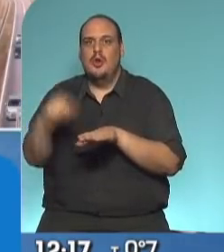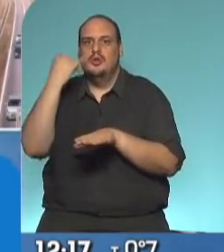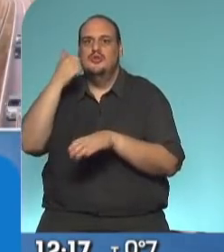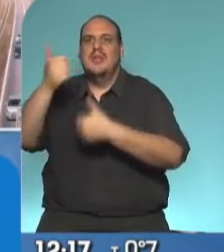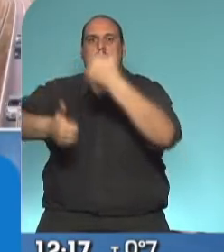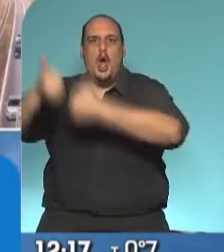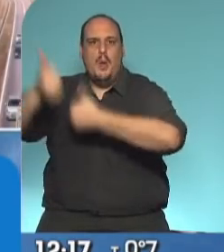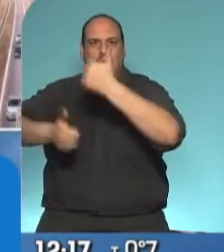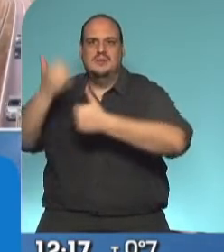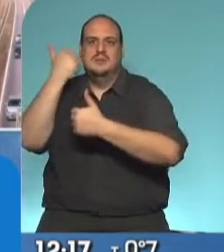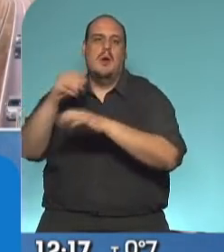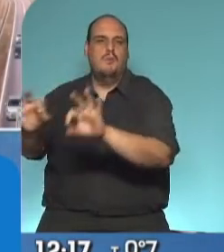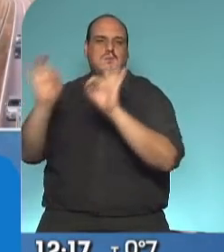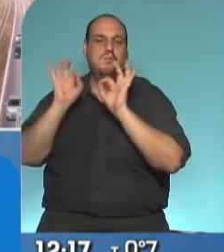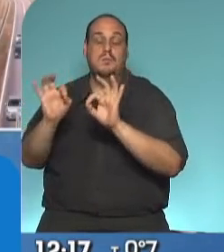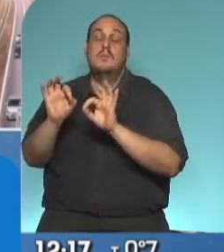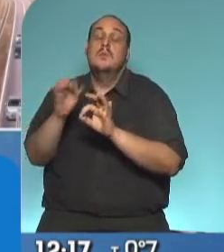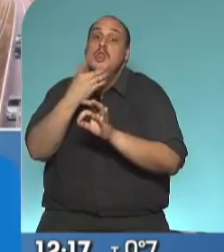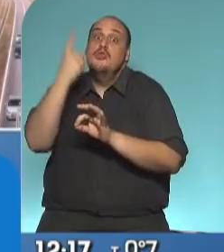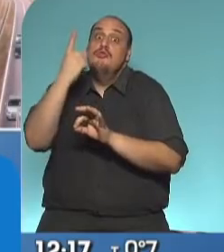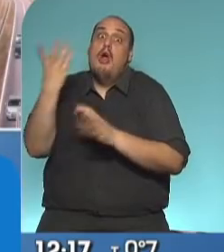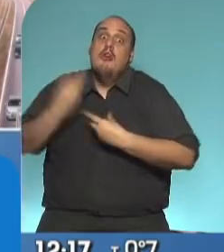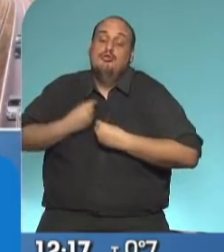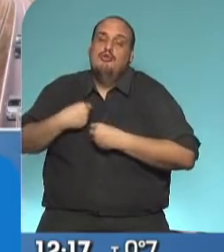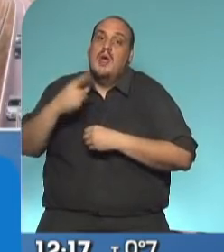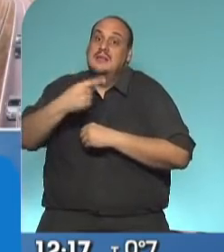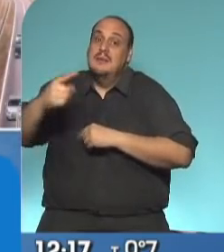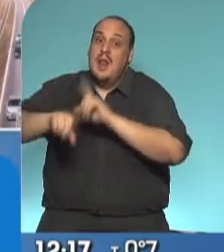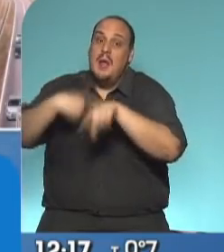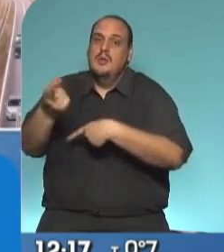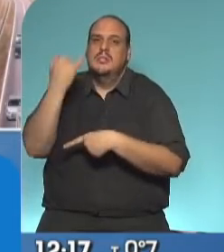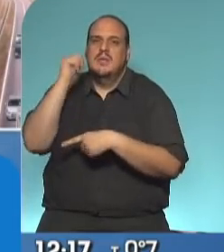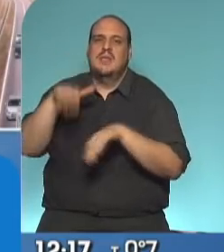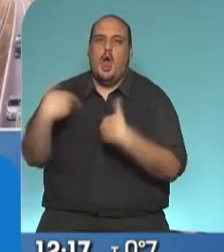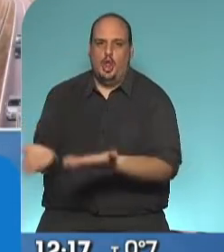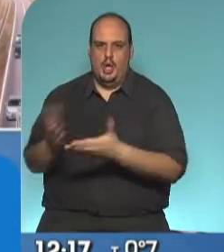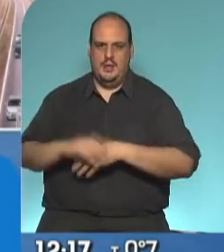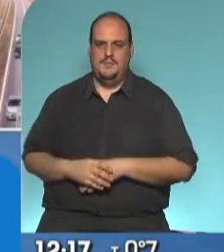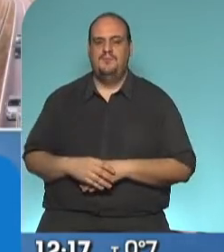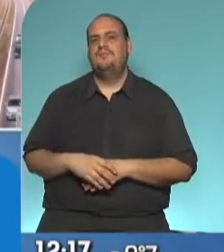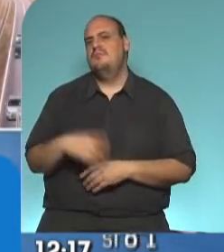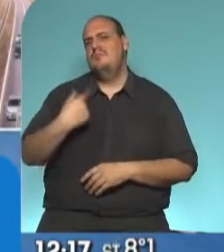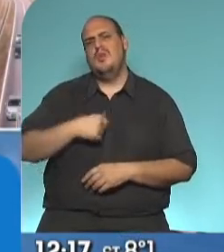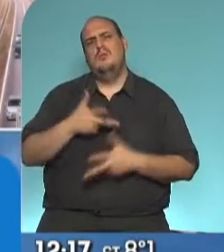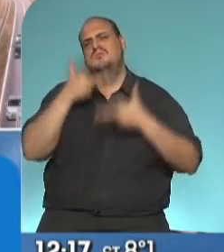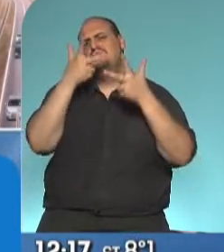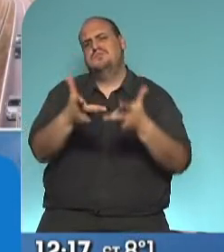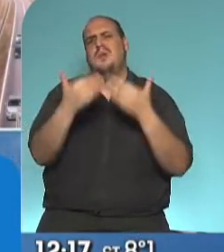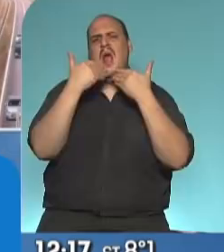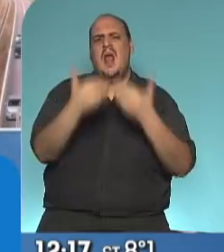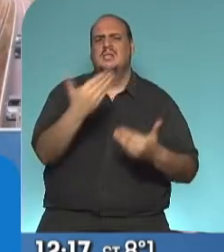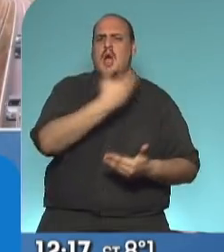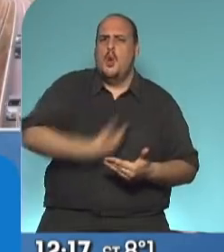licitados y, si Dios quiere, la semana que viene van a estar adjudicados. Así que, nada más que palabras de agradecimiento para el Gobierno